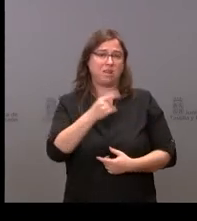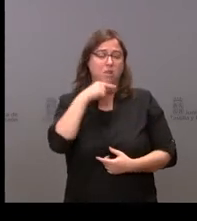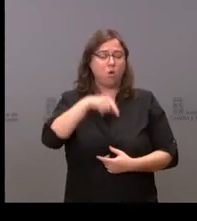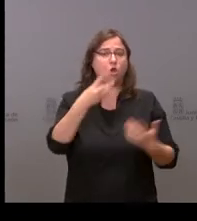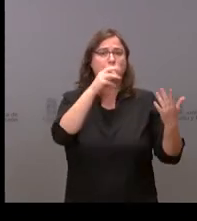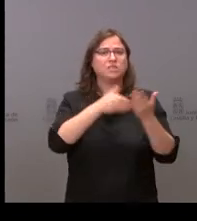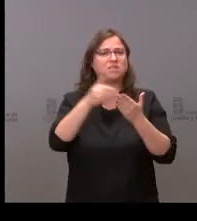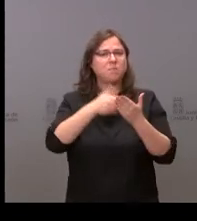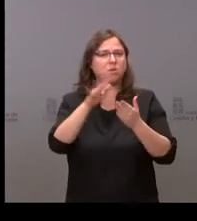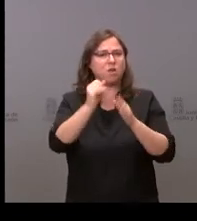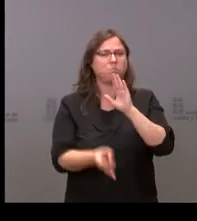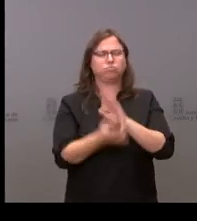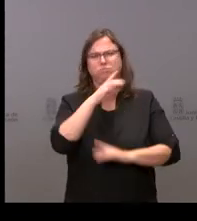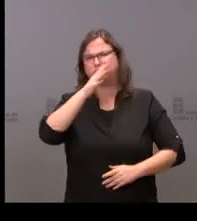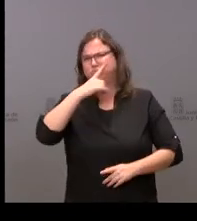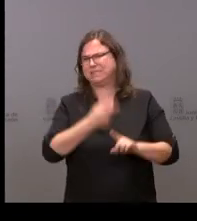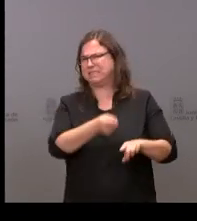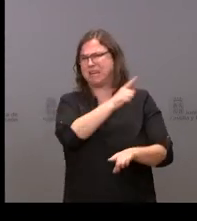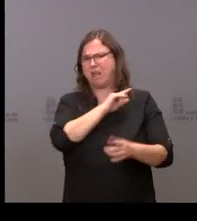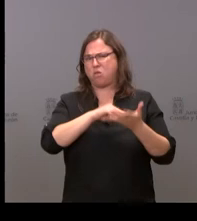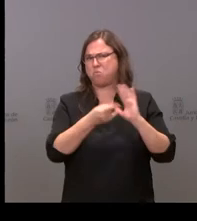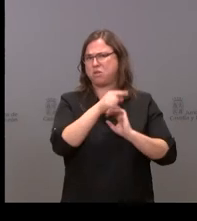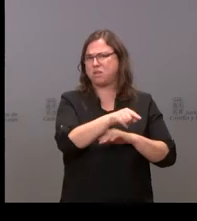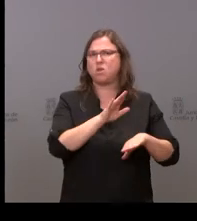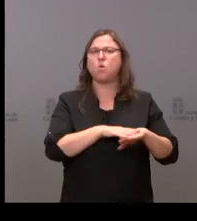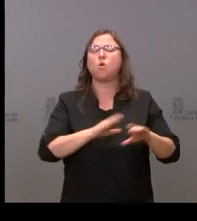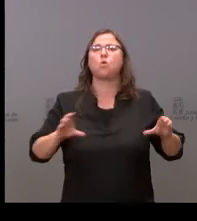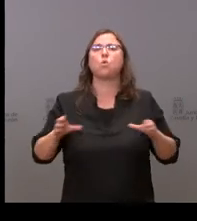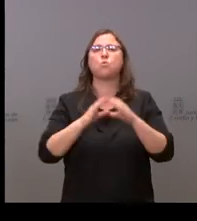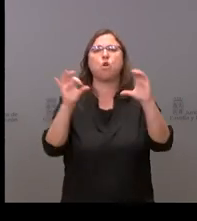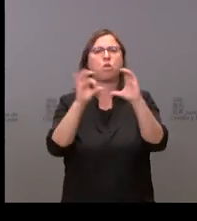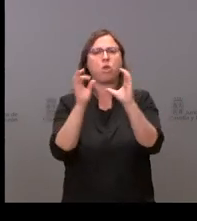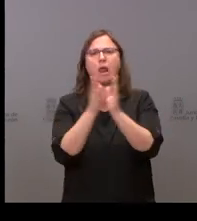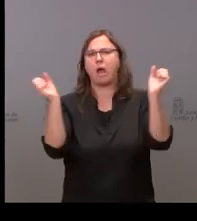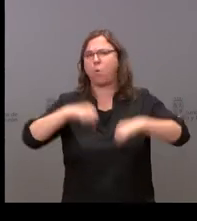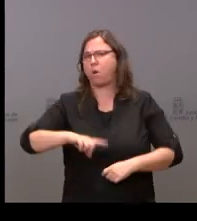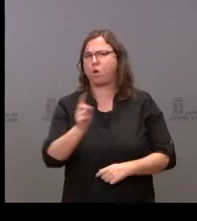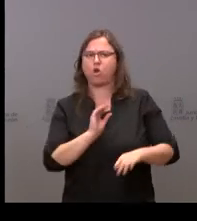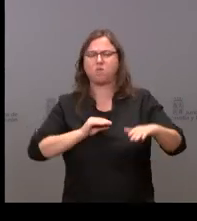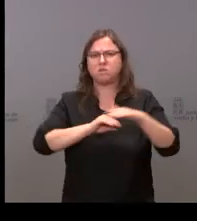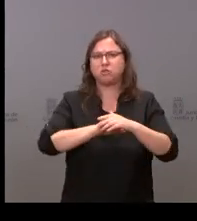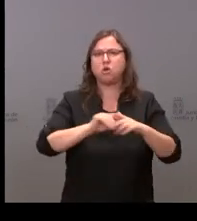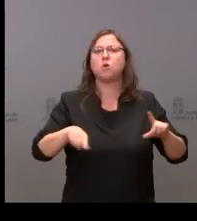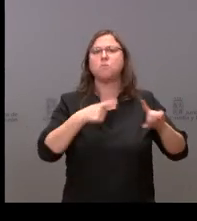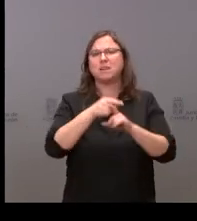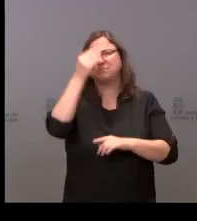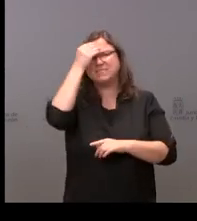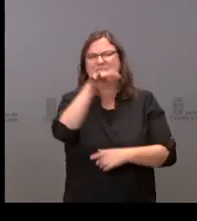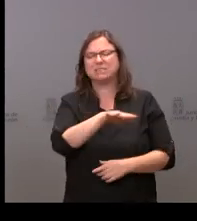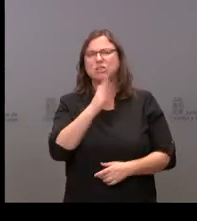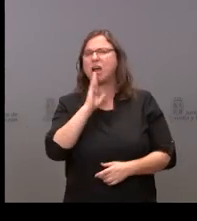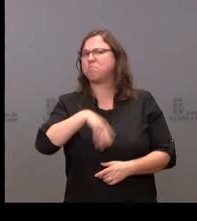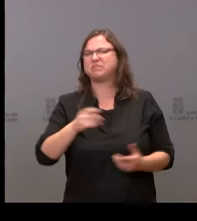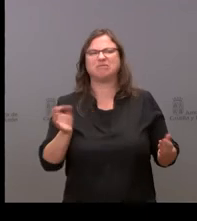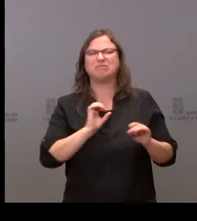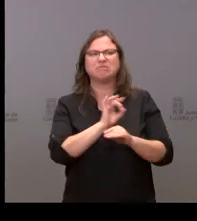millones le parecen un absoluto disparate para este proyecto que el Grupo Parlamentario de Ciudadanos no está de acuerdo con esa inversión y que cree que está en un sitio donde no va a aportar